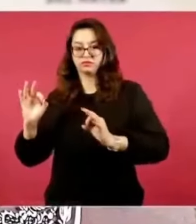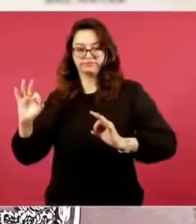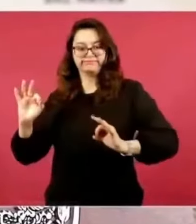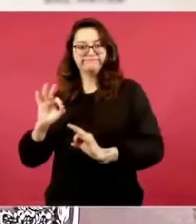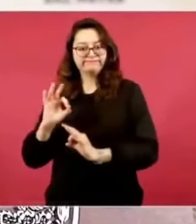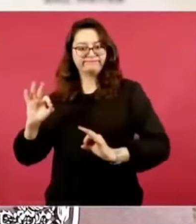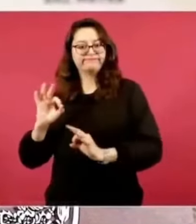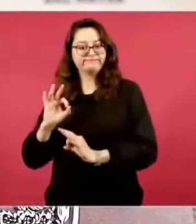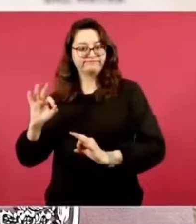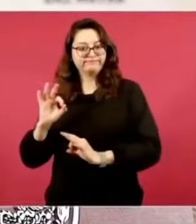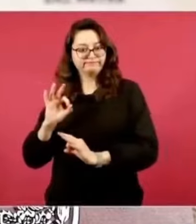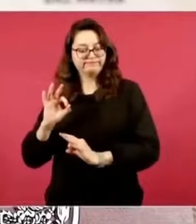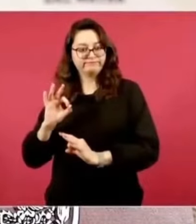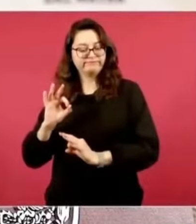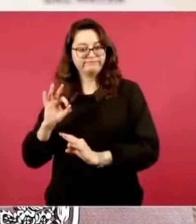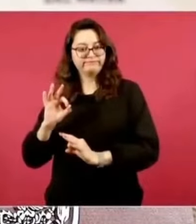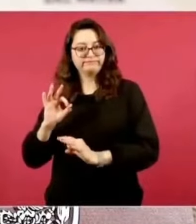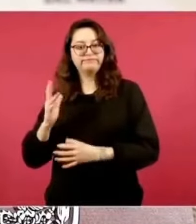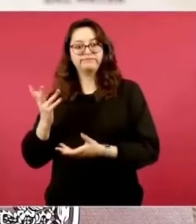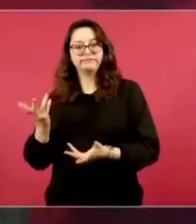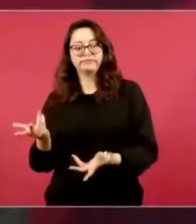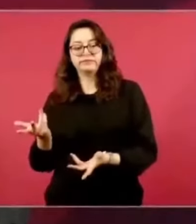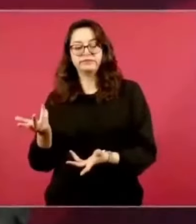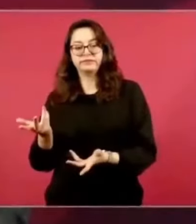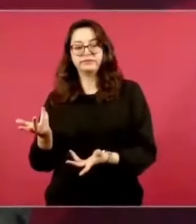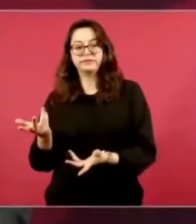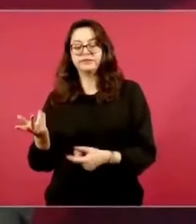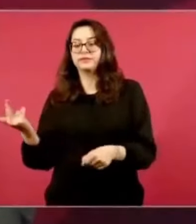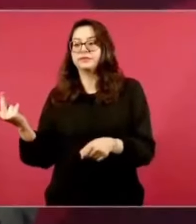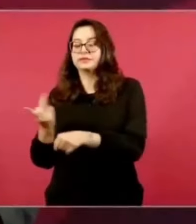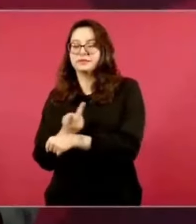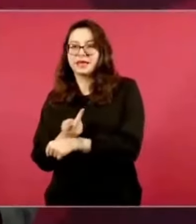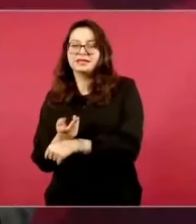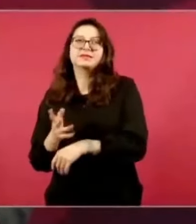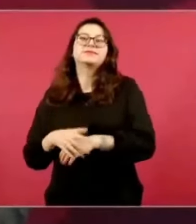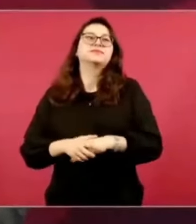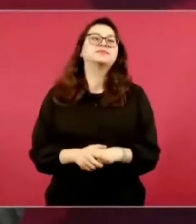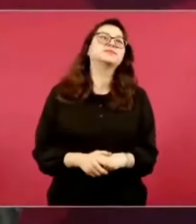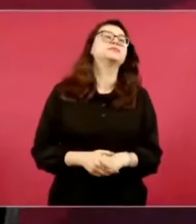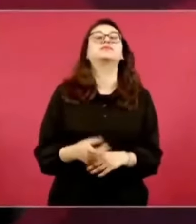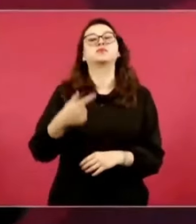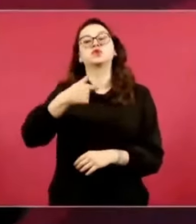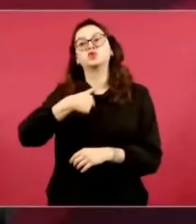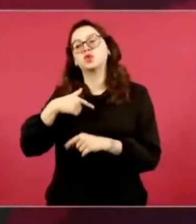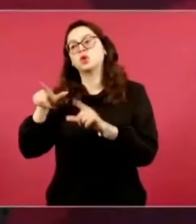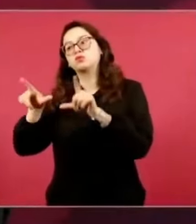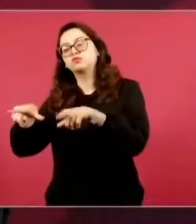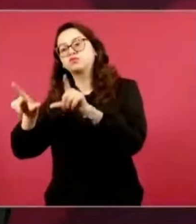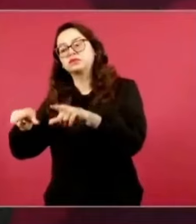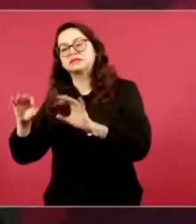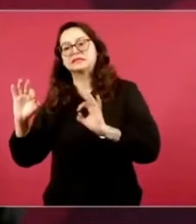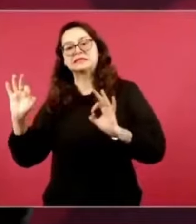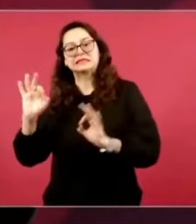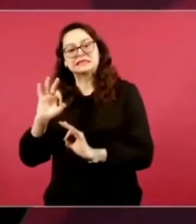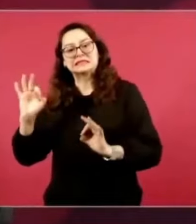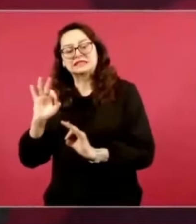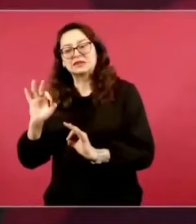Sí, como no hablo yo de corrido, y ahí son mensajes cortos,